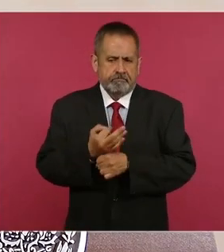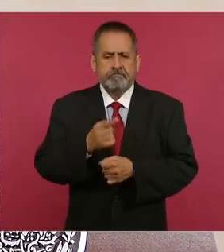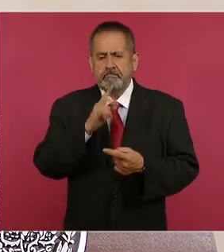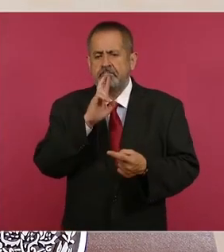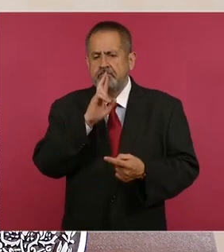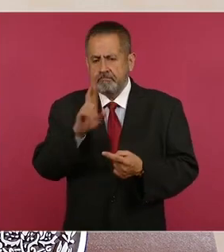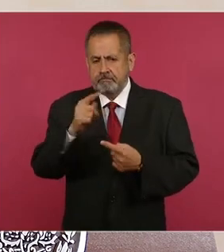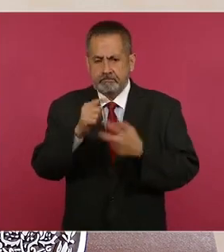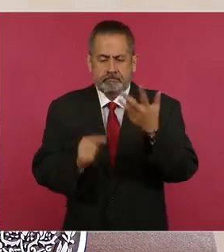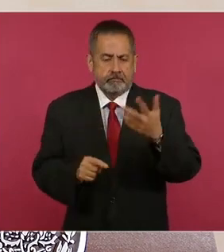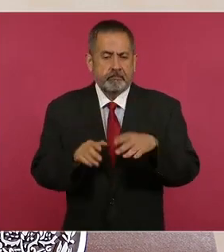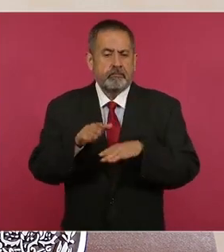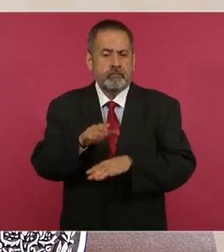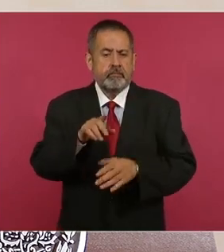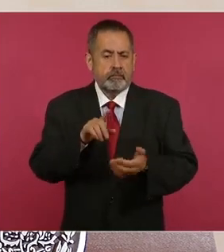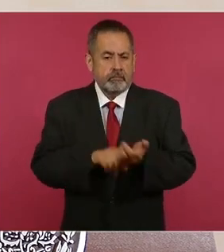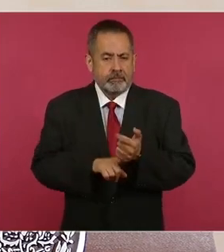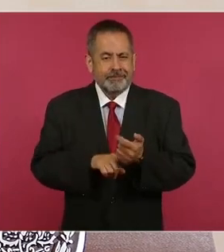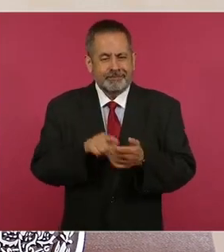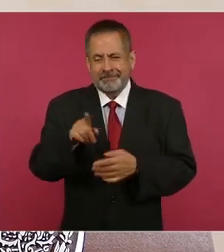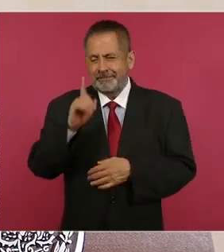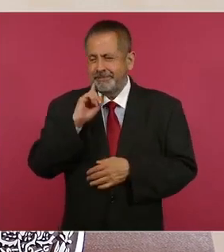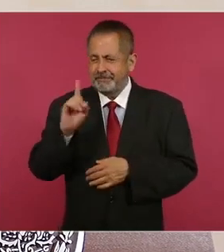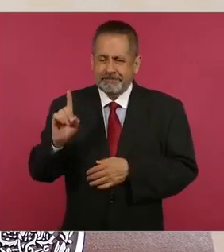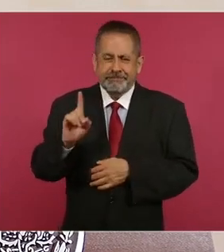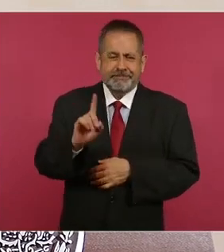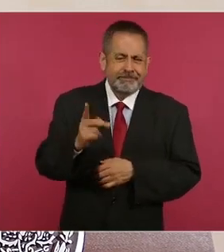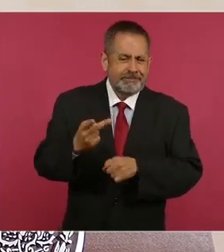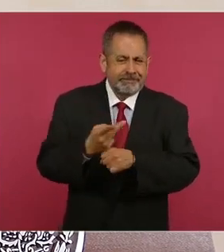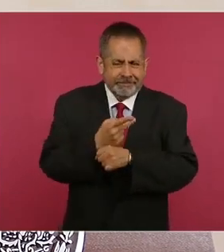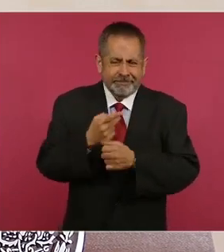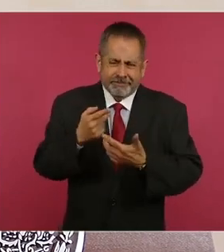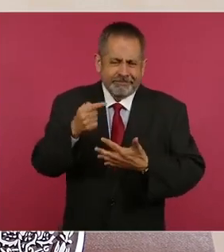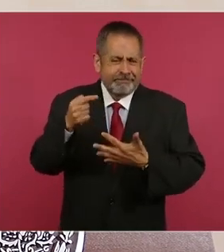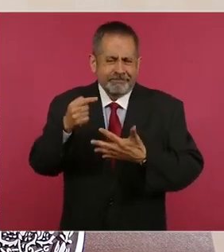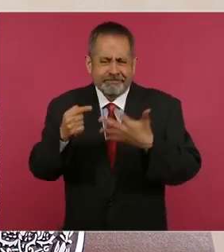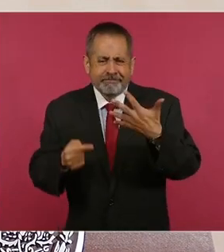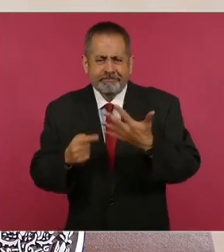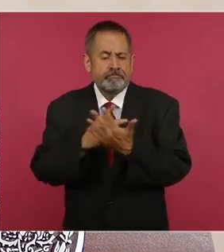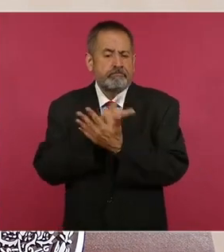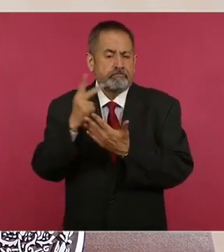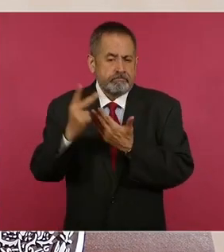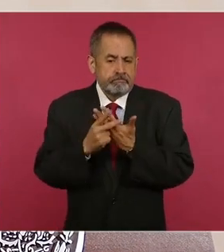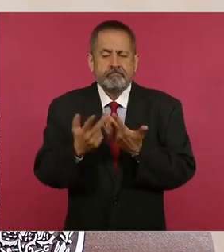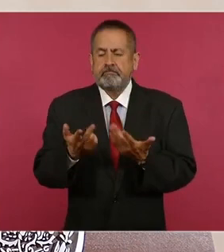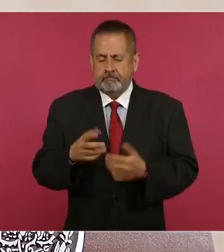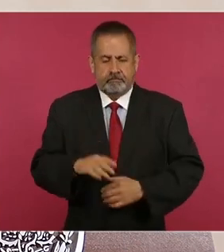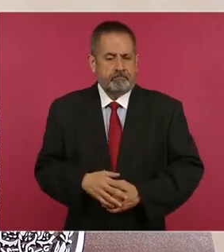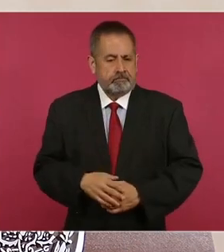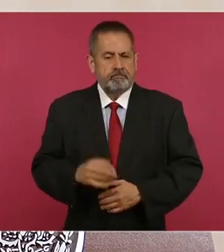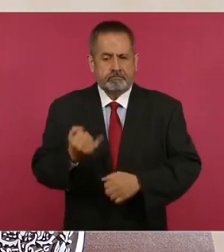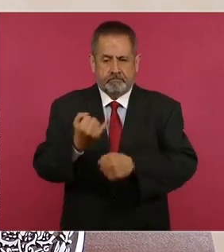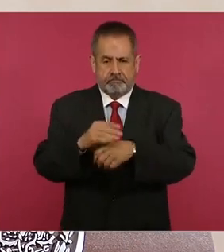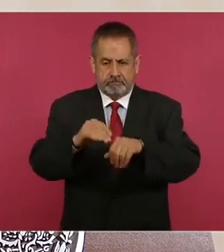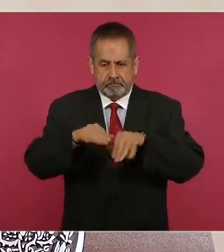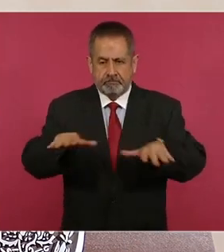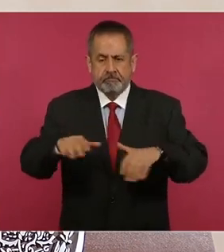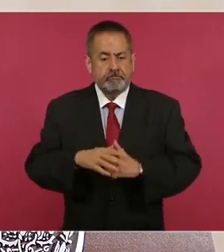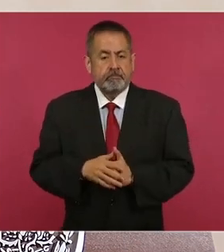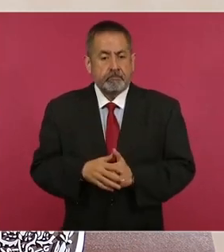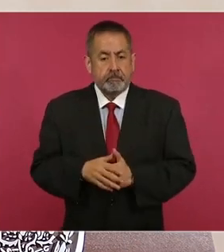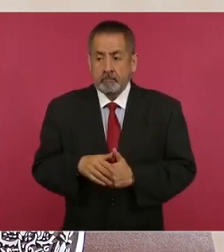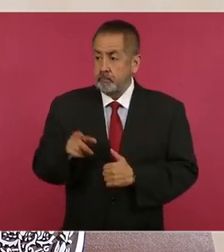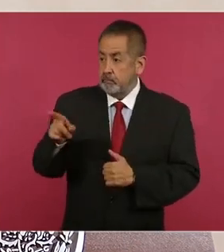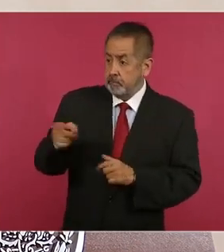y el presidente nos pidió informar sobre los programas que se habían hecho. Informar, presidente, que desde su